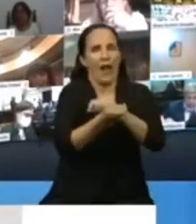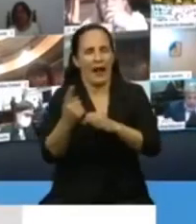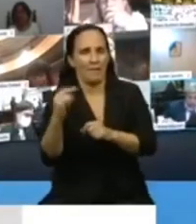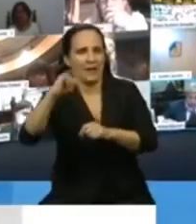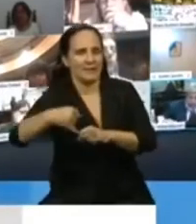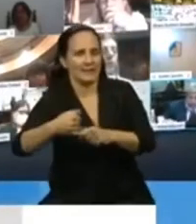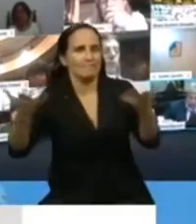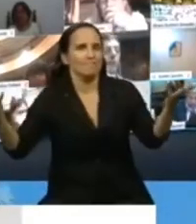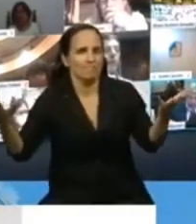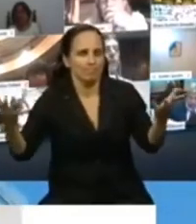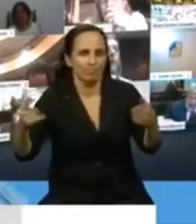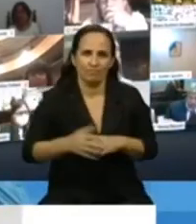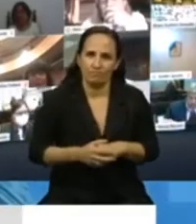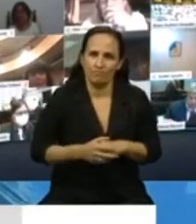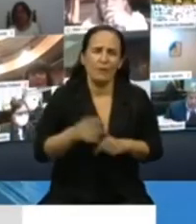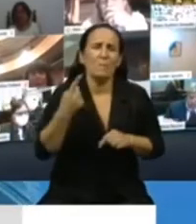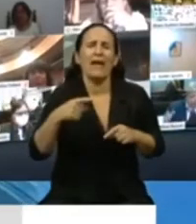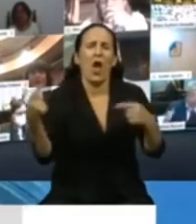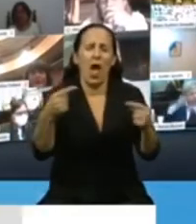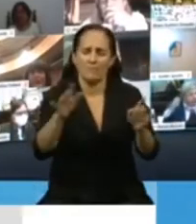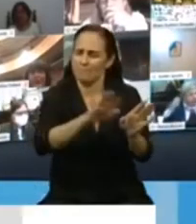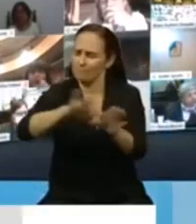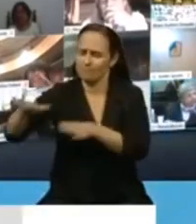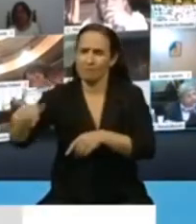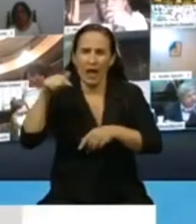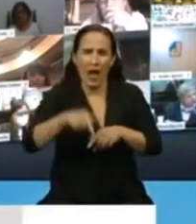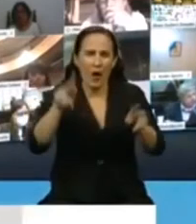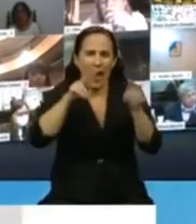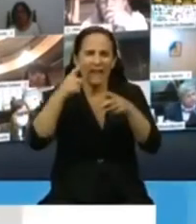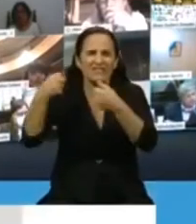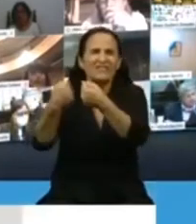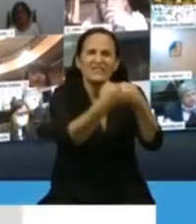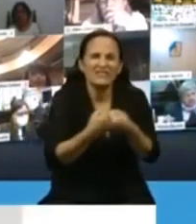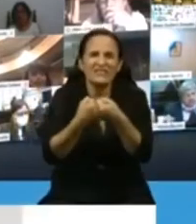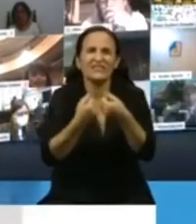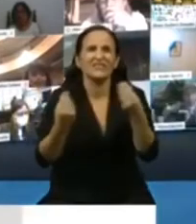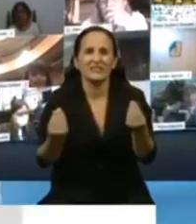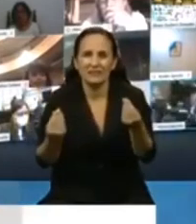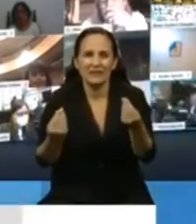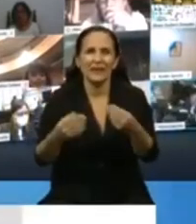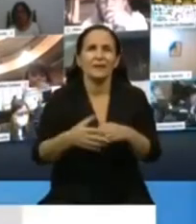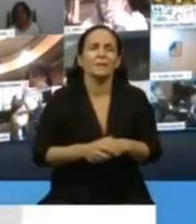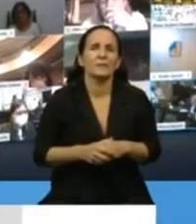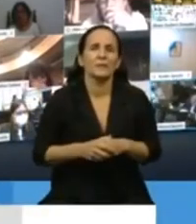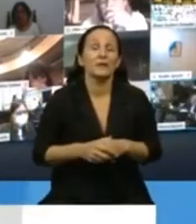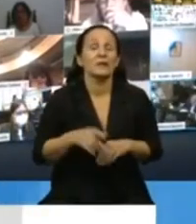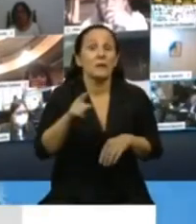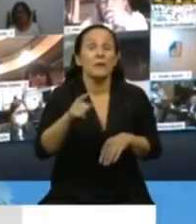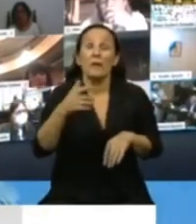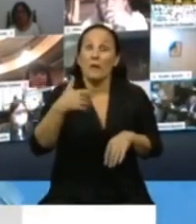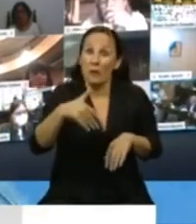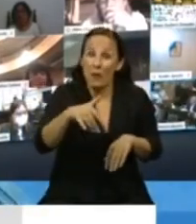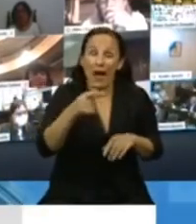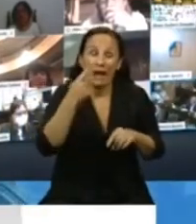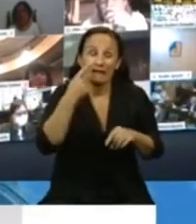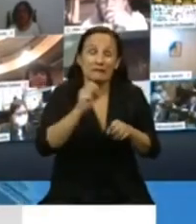Pero vamos a las coincidencias. Las coincidencias que seguramente cuando analicemos los efectos de esta